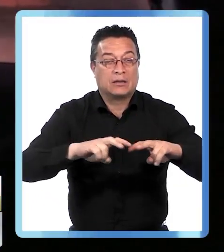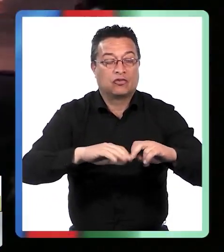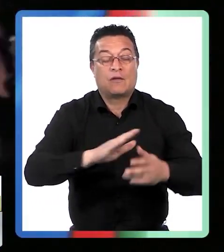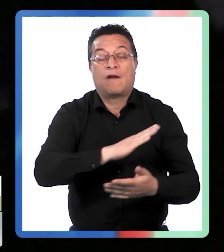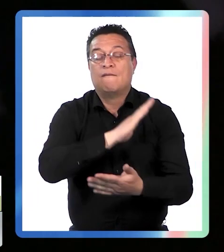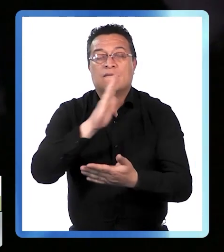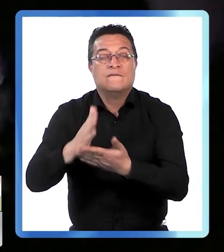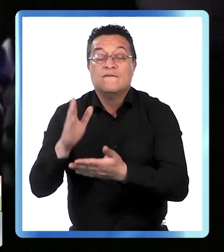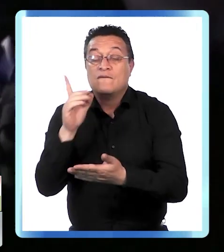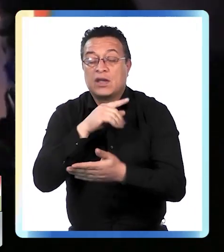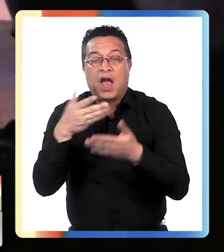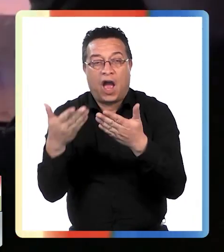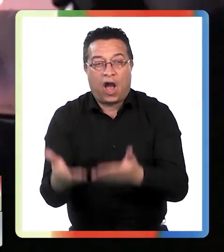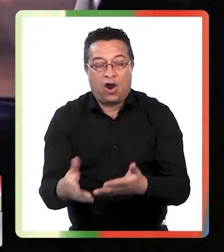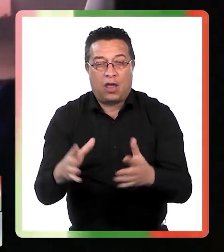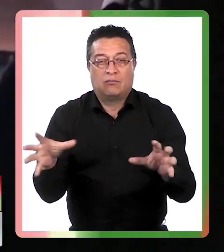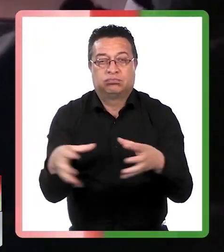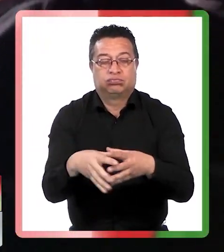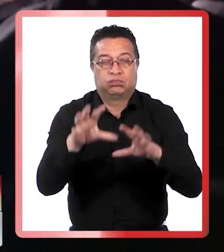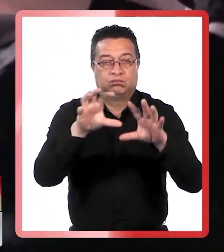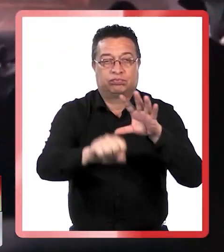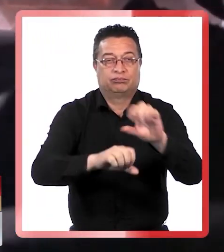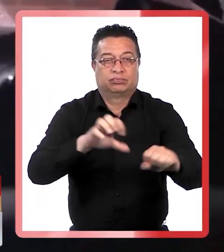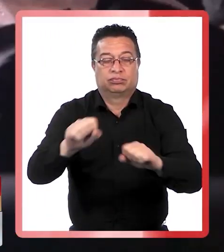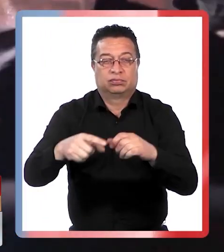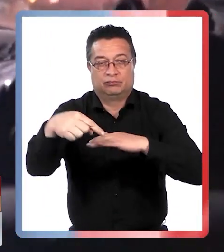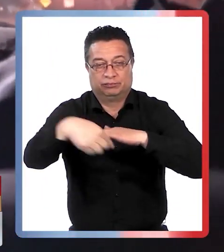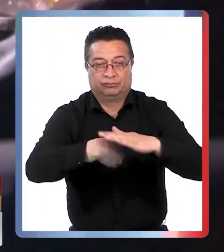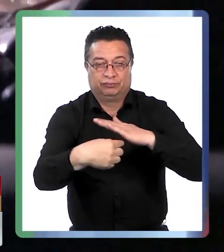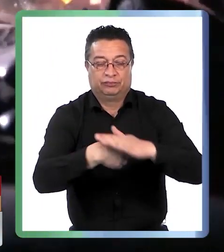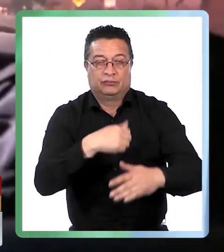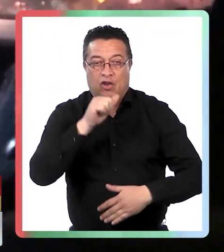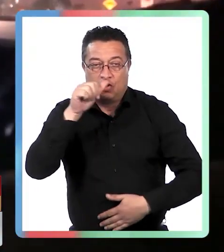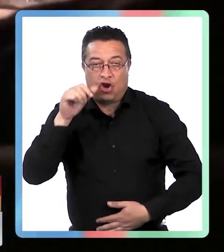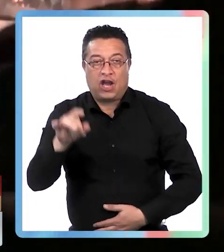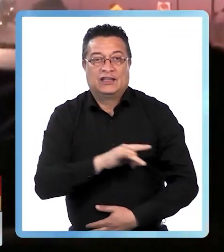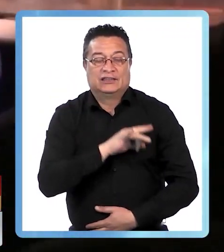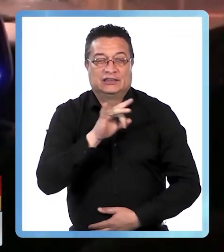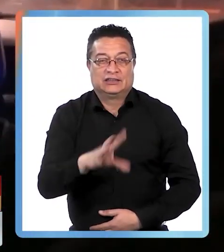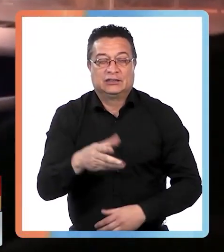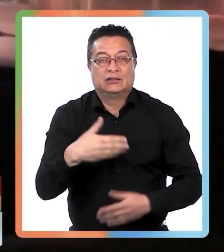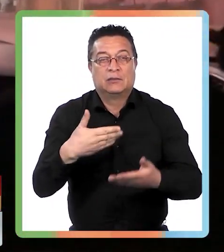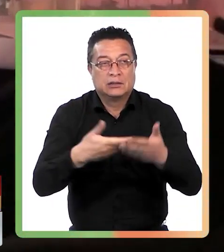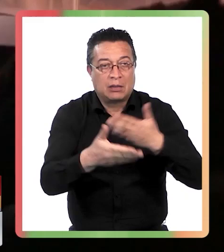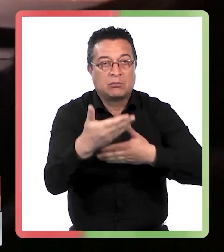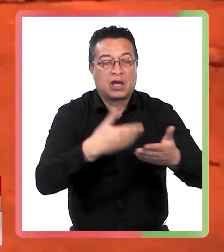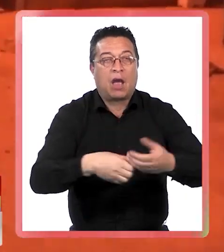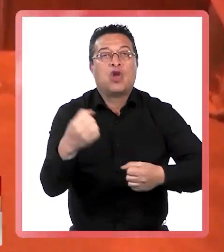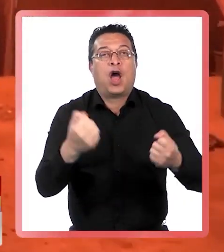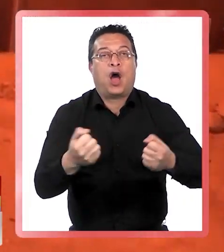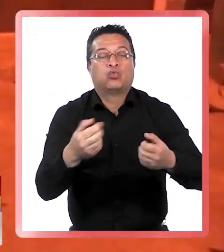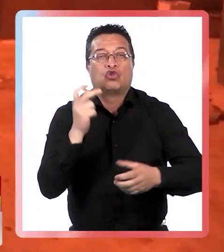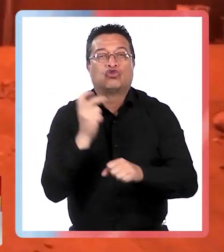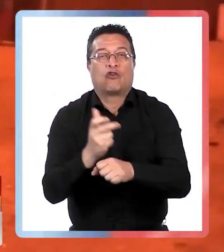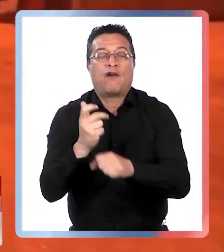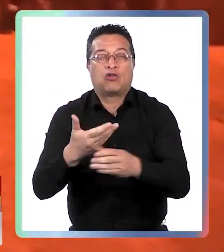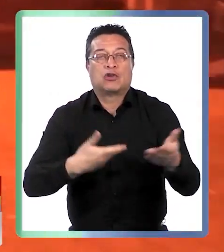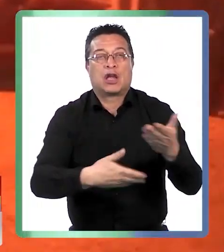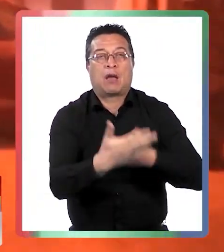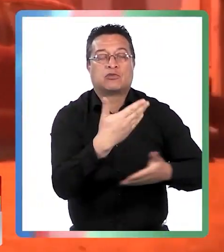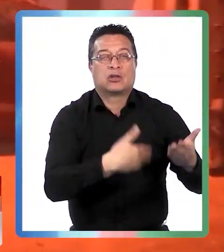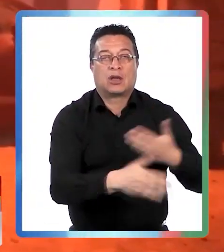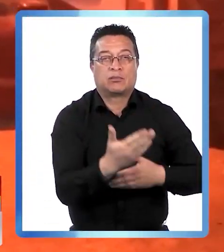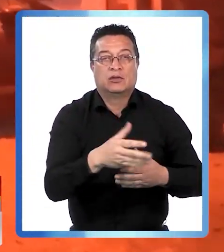que culminó desarticulando una banda criminal que ingresaba droga al país tras intercambiarla por vehículos robados.